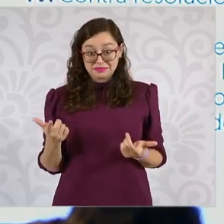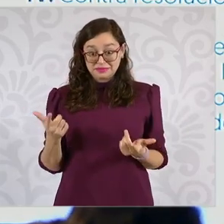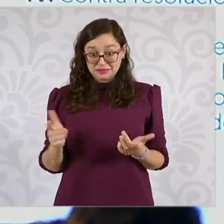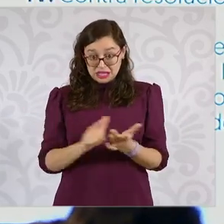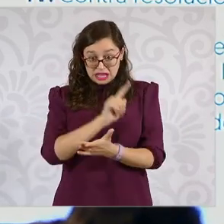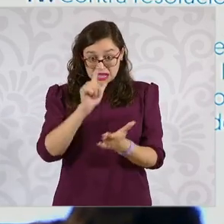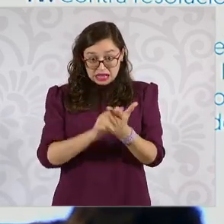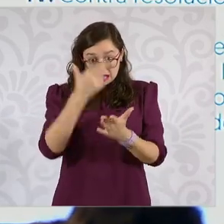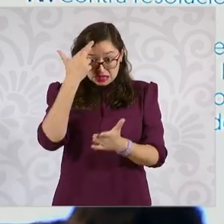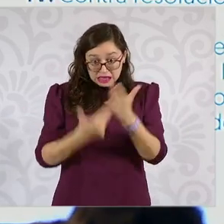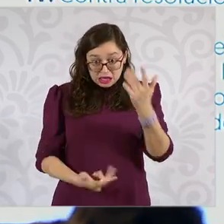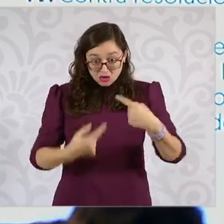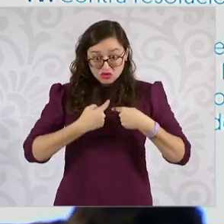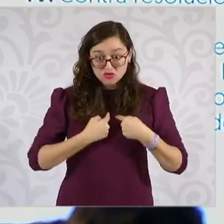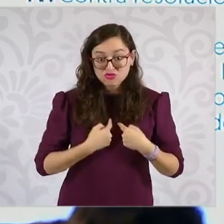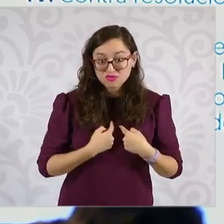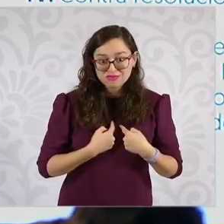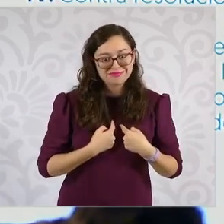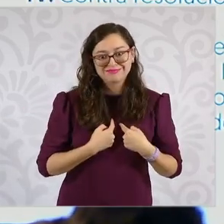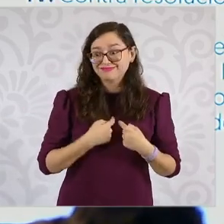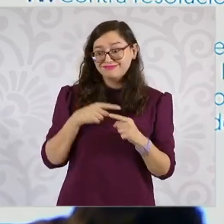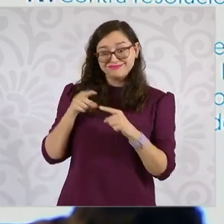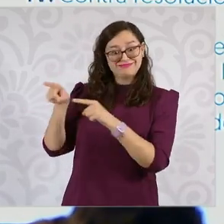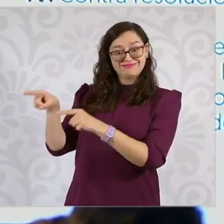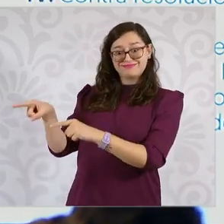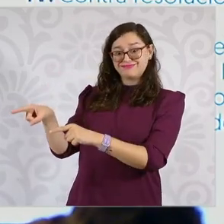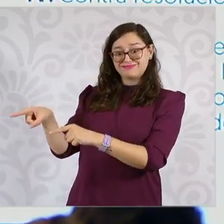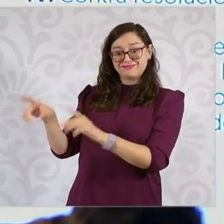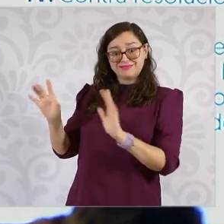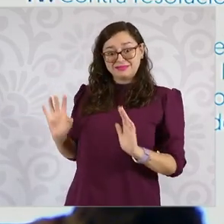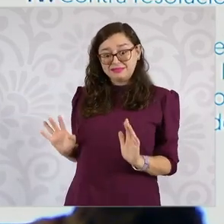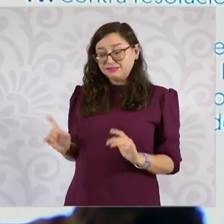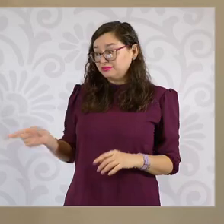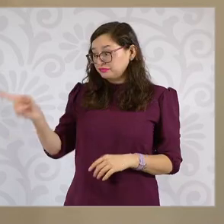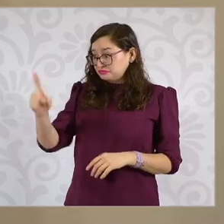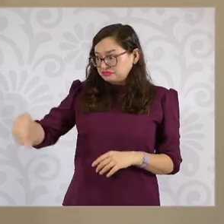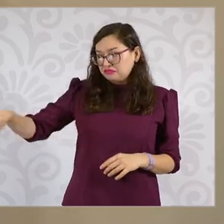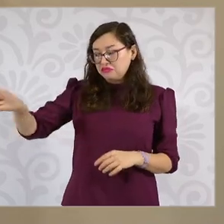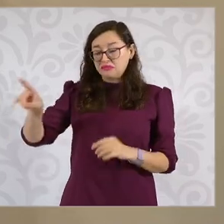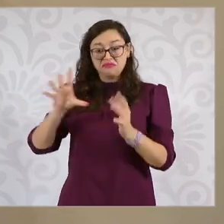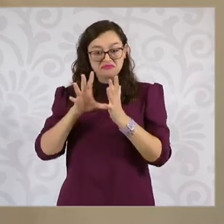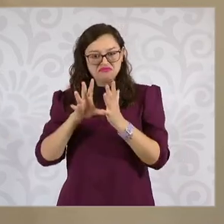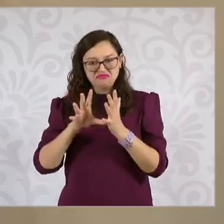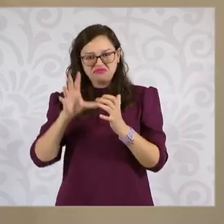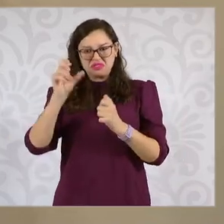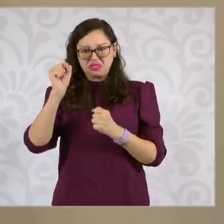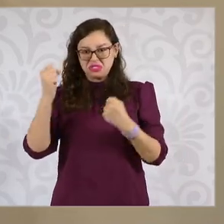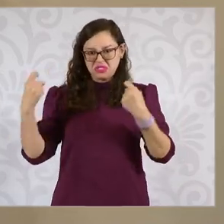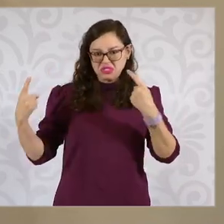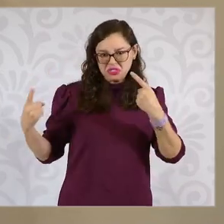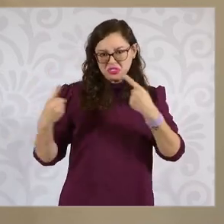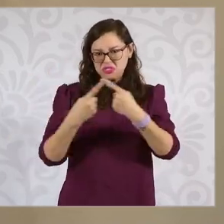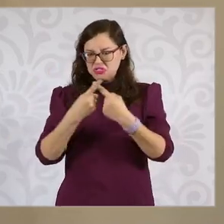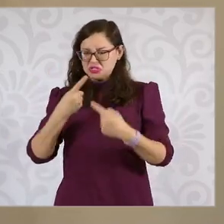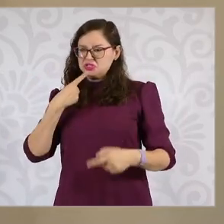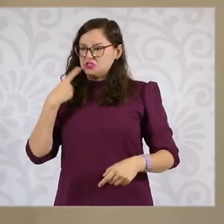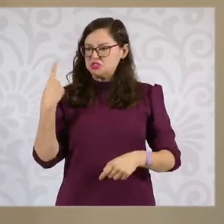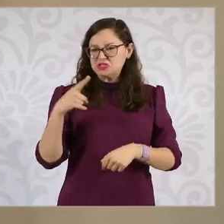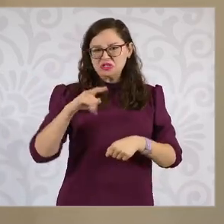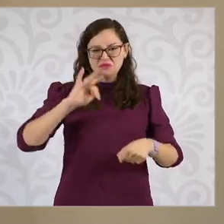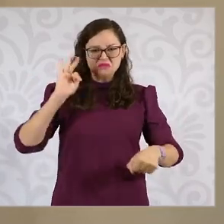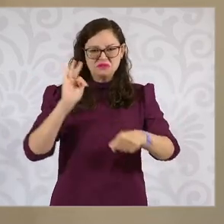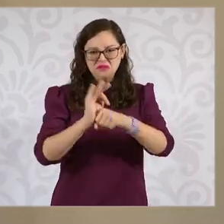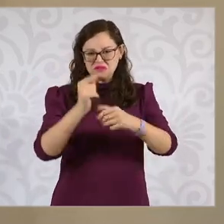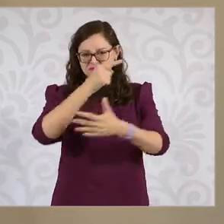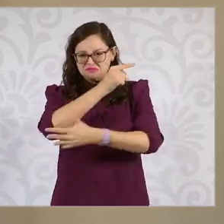la jueza o son quienes aceptan recursos de inconstitucionalidad cuando no hay personalidad jurídica de quien los